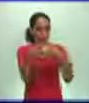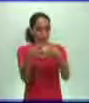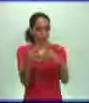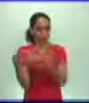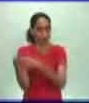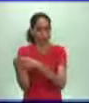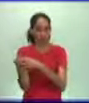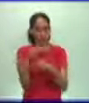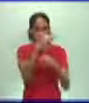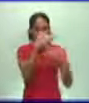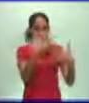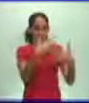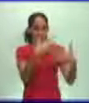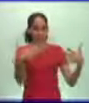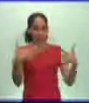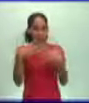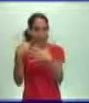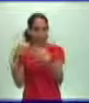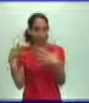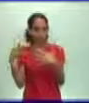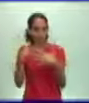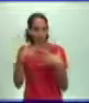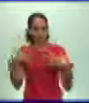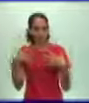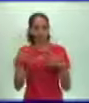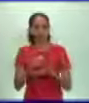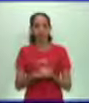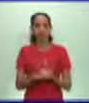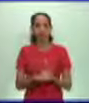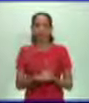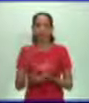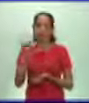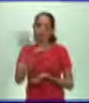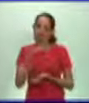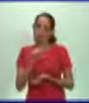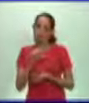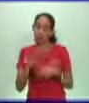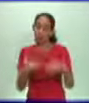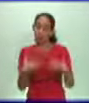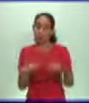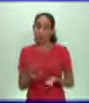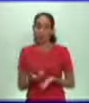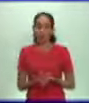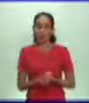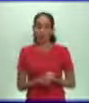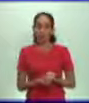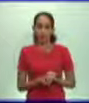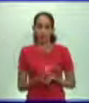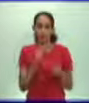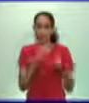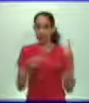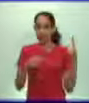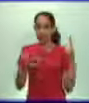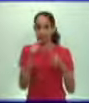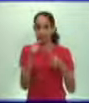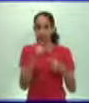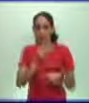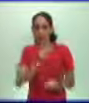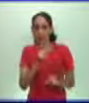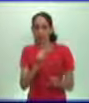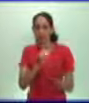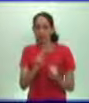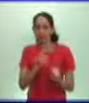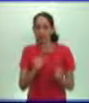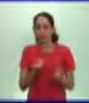perjudicó considerablemente a esos campesinos dependientes. Fíjense que una de las principales exigencias de esas